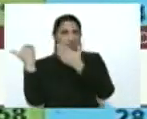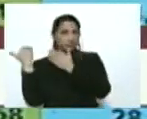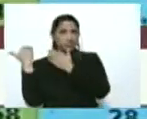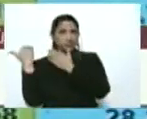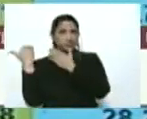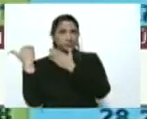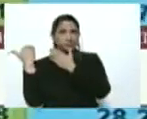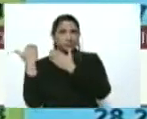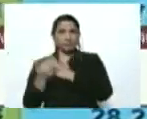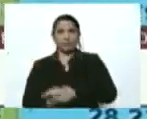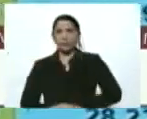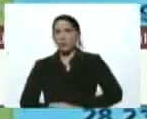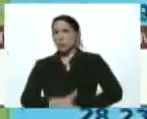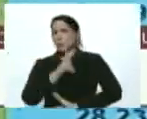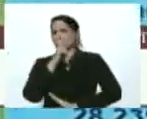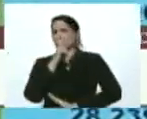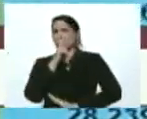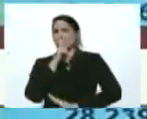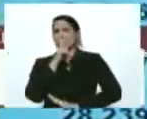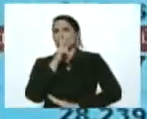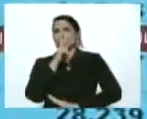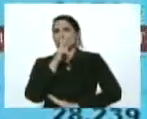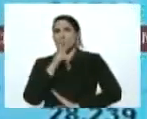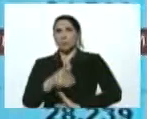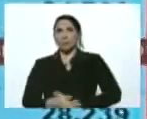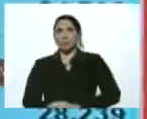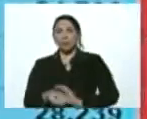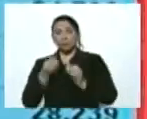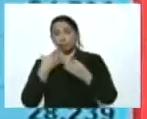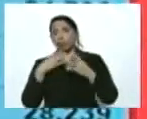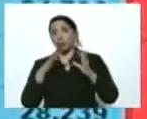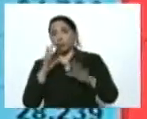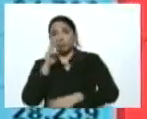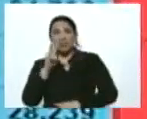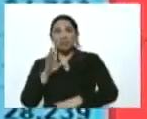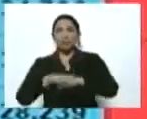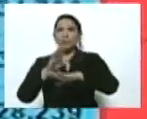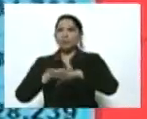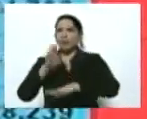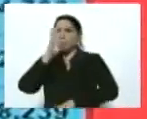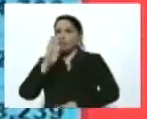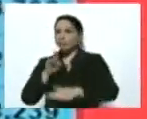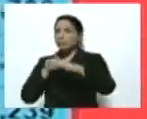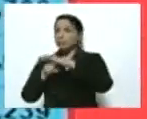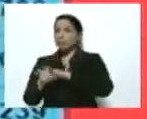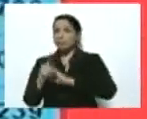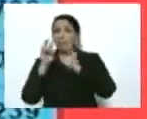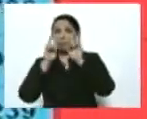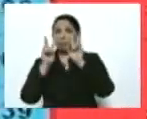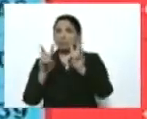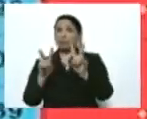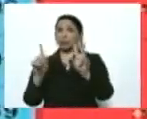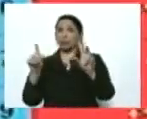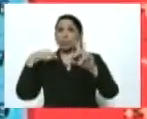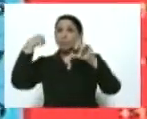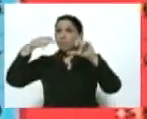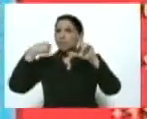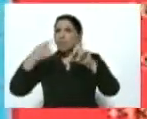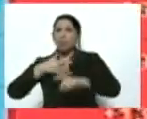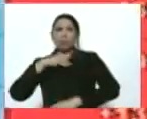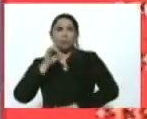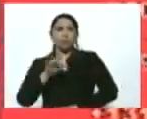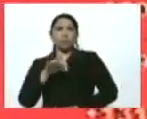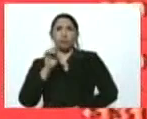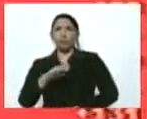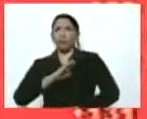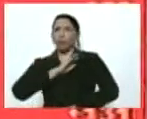es una barbaridad bueno ya ustedes han visto lo que ha ocurrido en Brasil imágenes realmente muy muy dolorosas